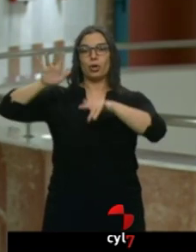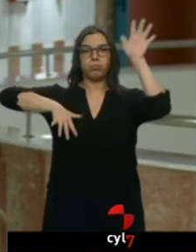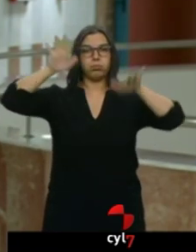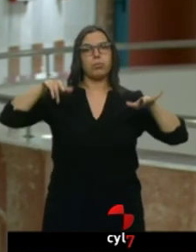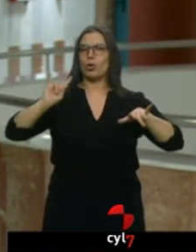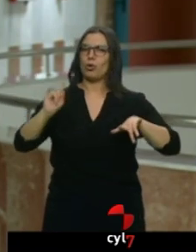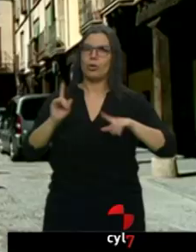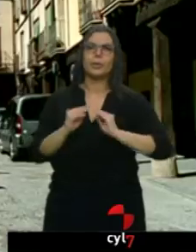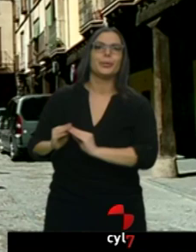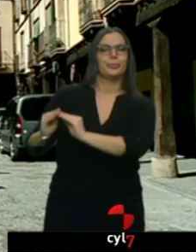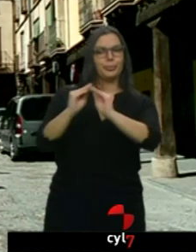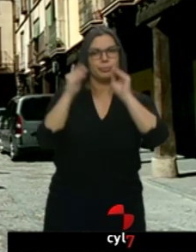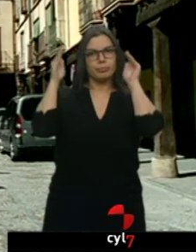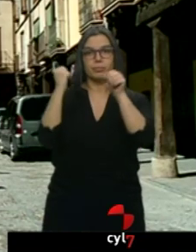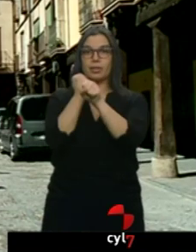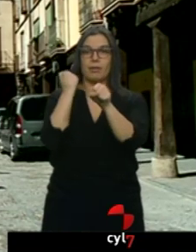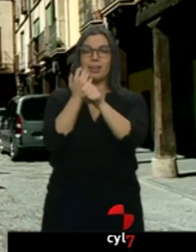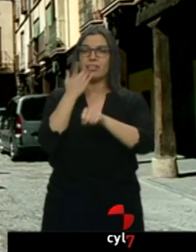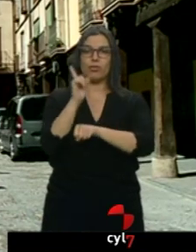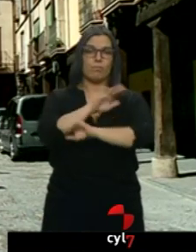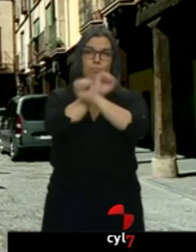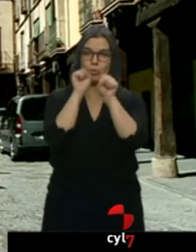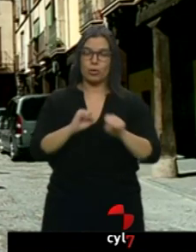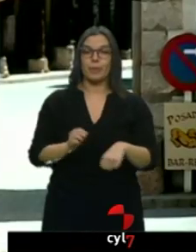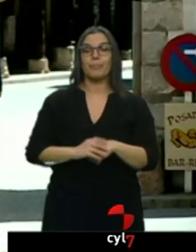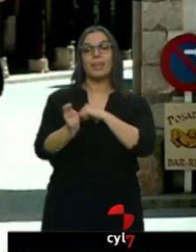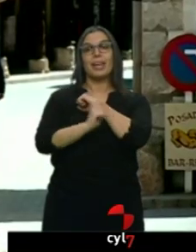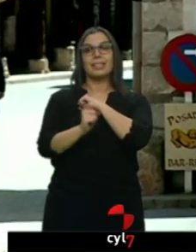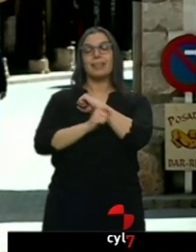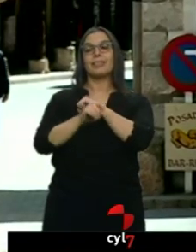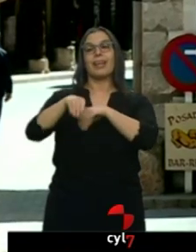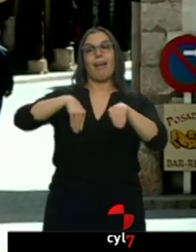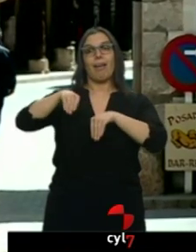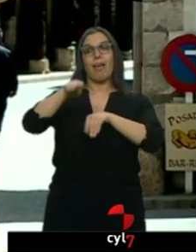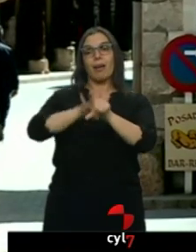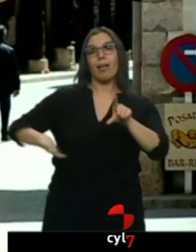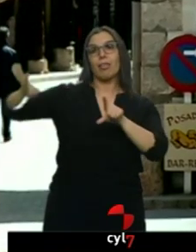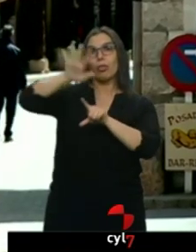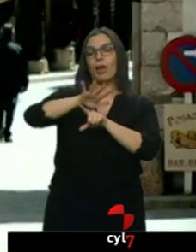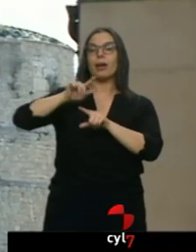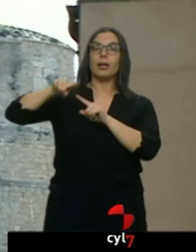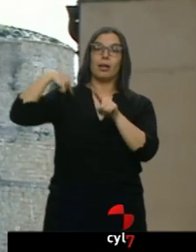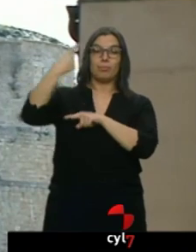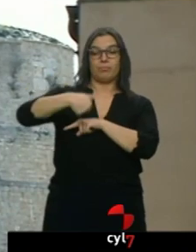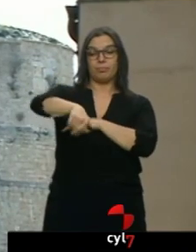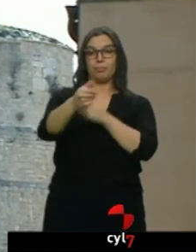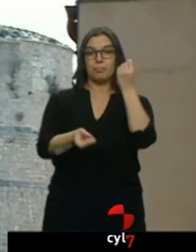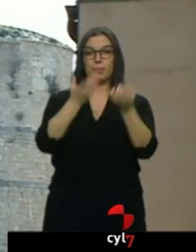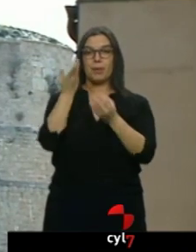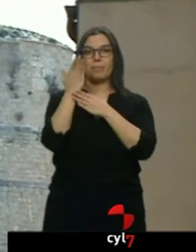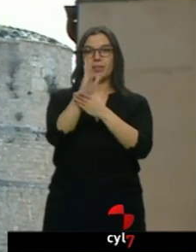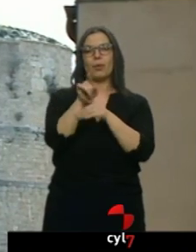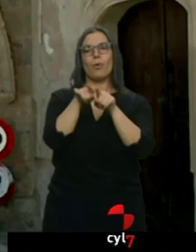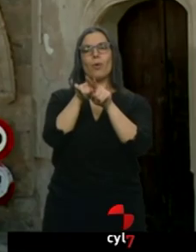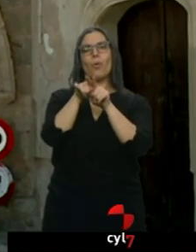la tarea o no hay manera. La Estrategia Nacional frente al Reto Demográfico se presentará la próxima primavera y fijará el primer marco de trabajo